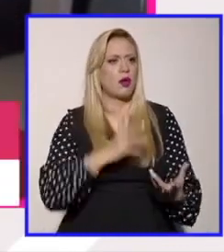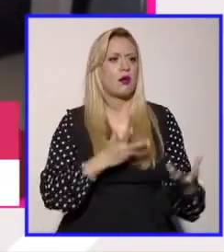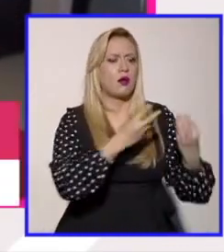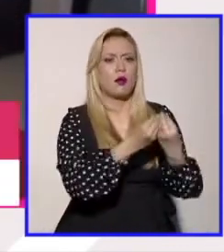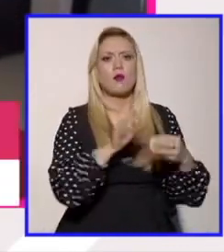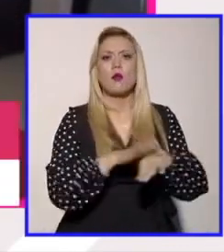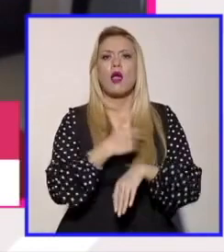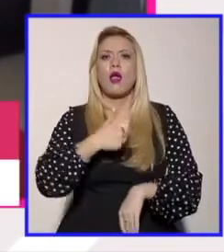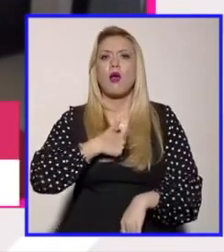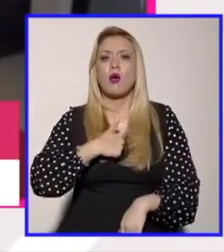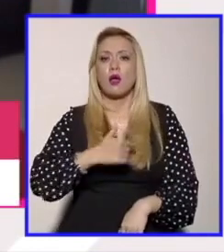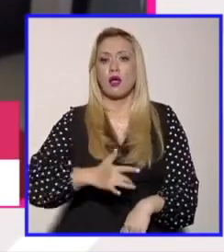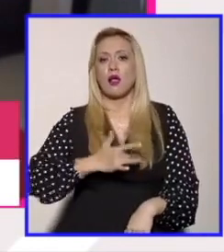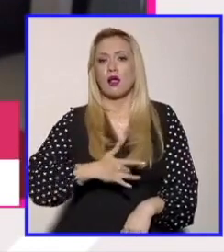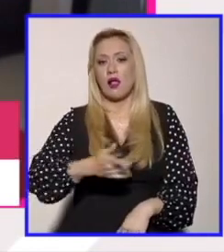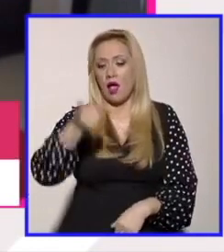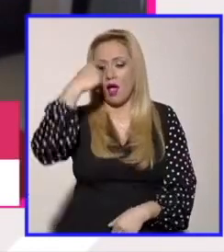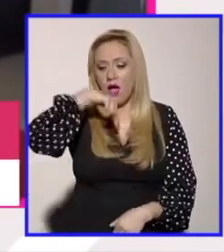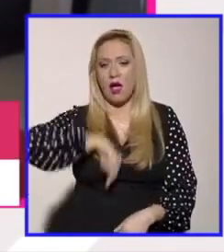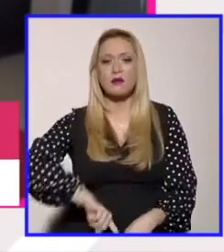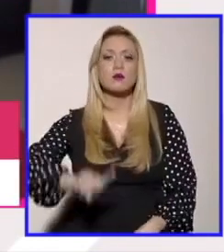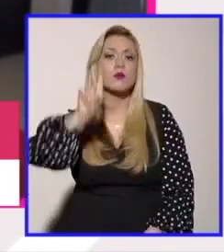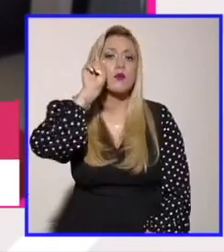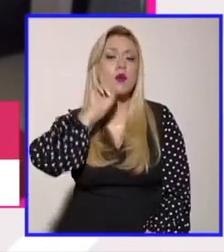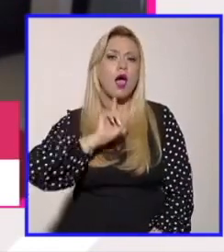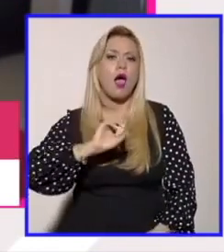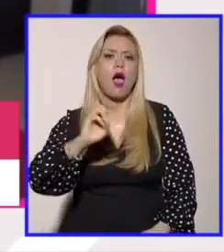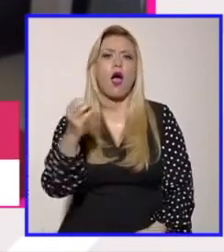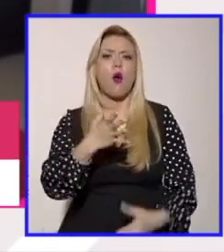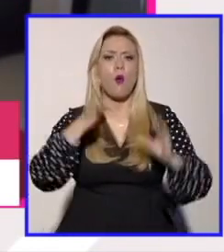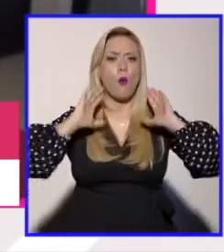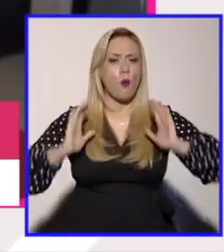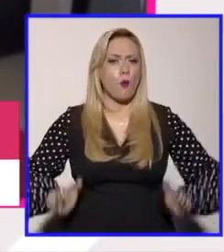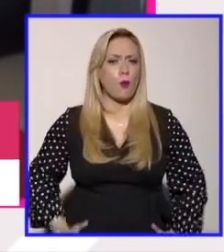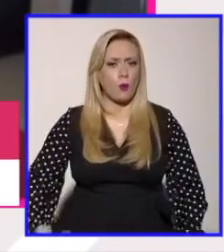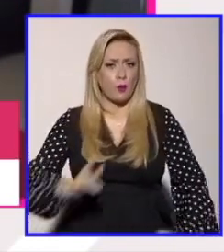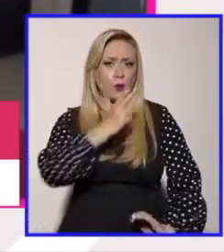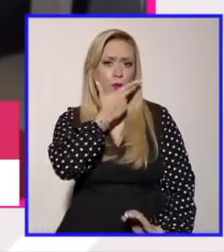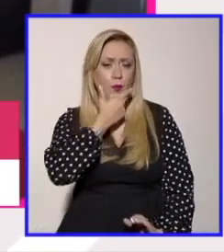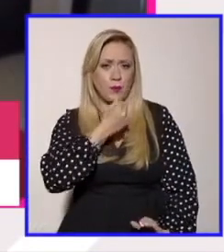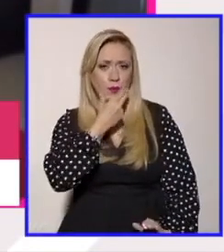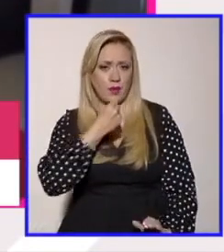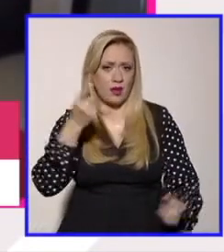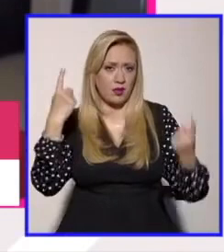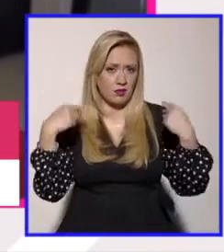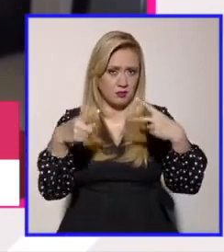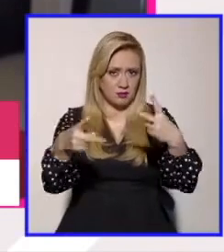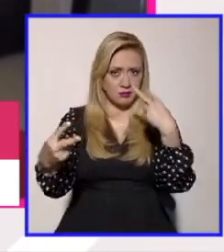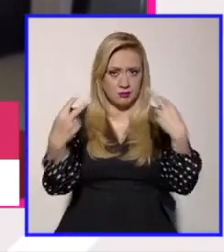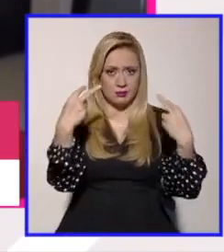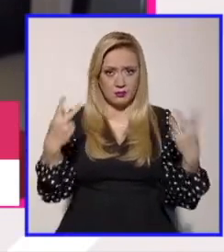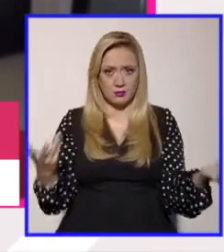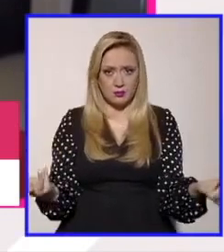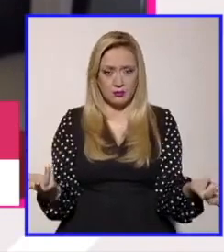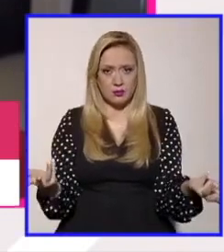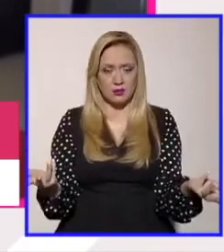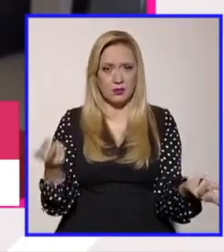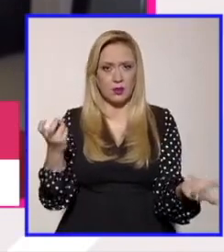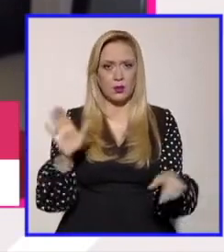tiempo porque por supuesto que nadie se identifica con la opresión es más de hecho por supuesto que las imposiciones sociales